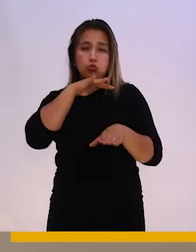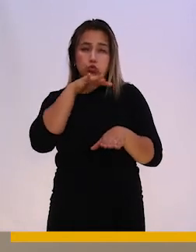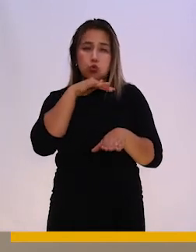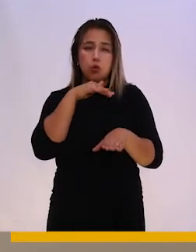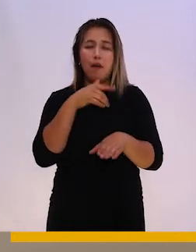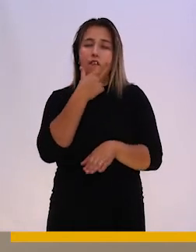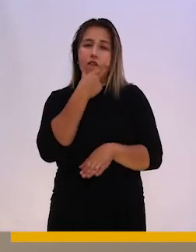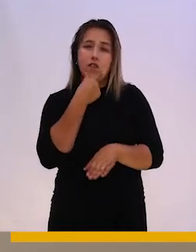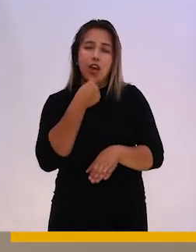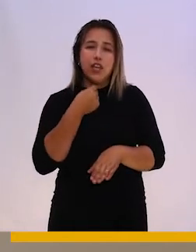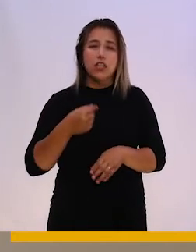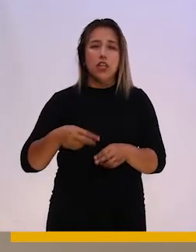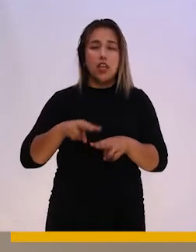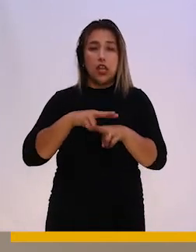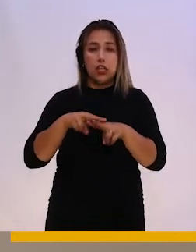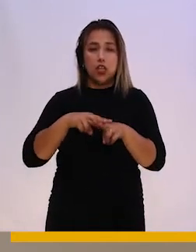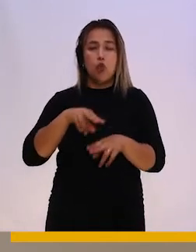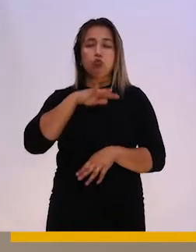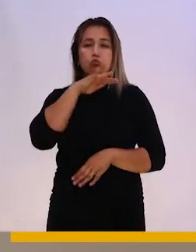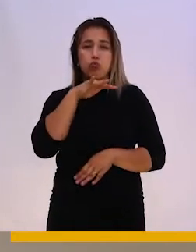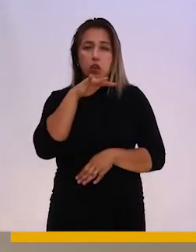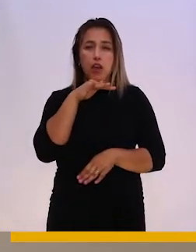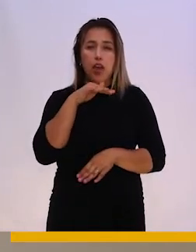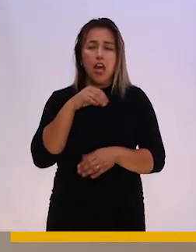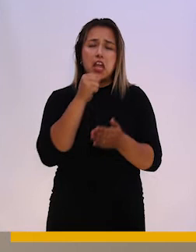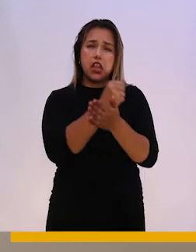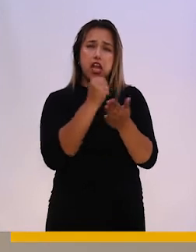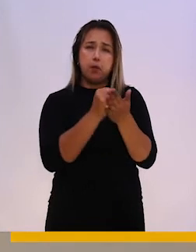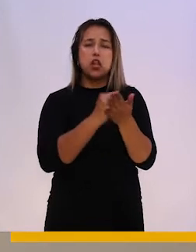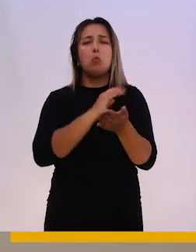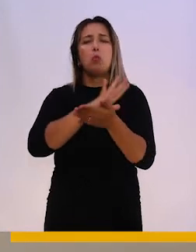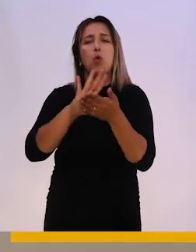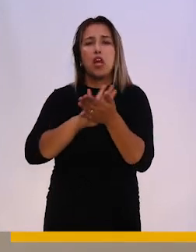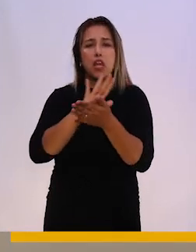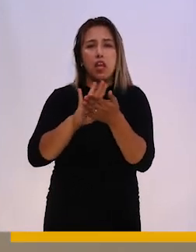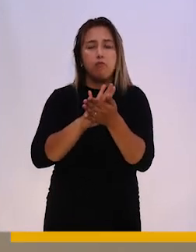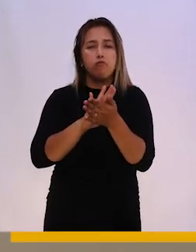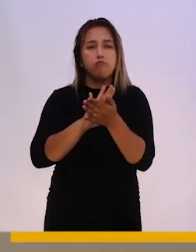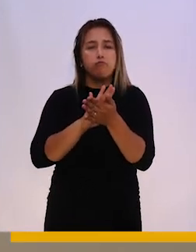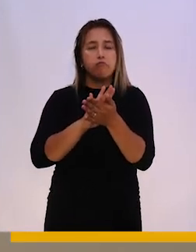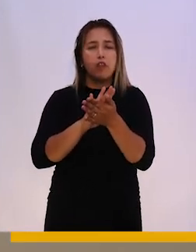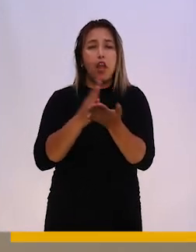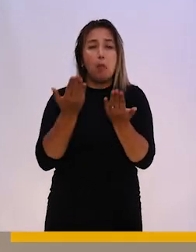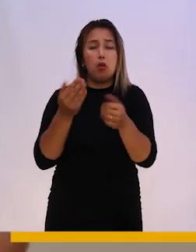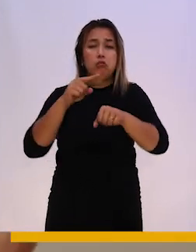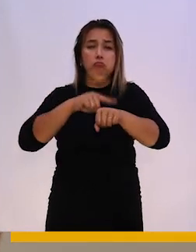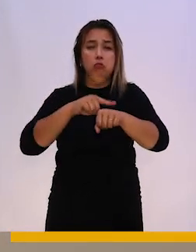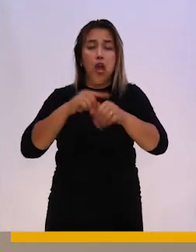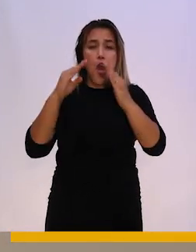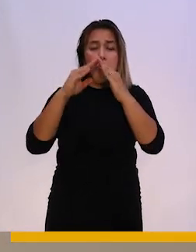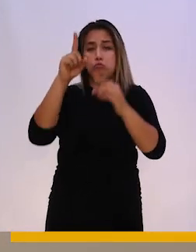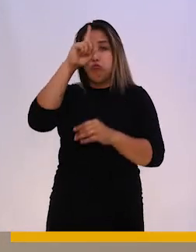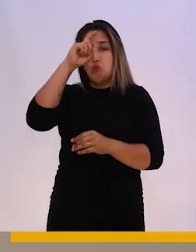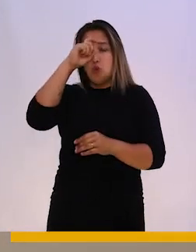trámites, como por ejemplo, ya sea pedir una hora en el consultorio para ir al médico, llamar por teléfono para pedir mis medicamentos o que vengan